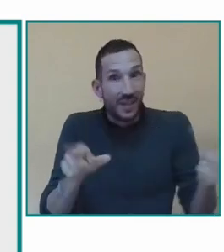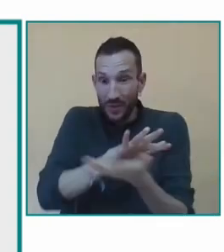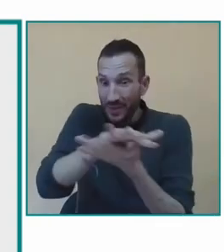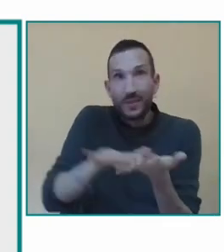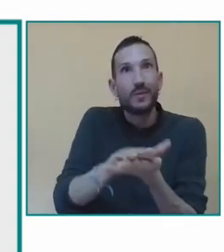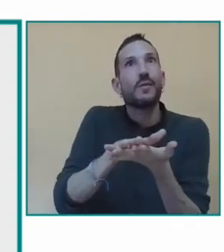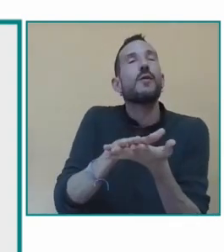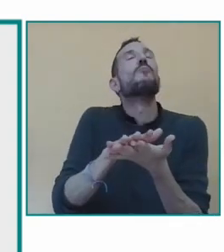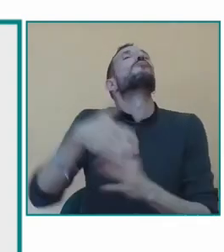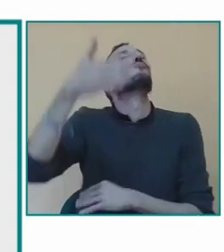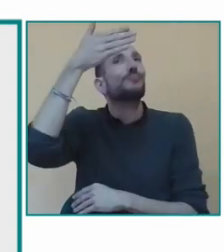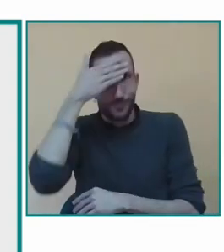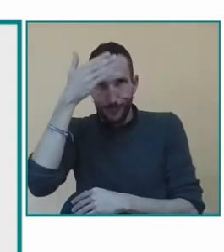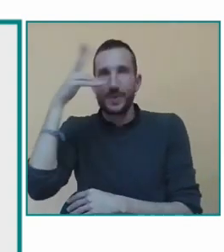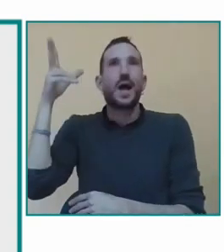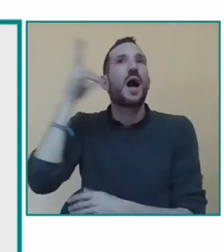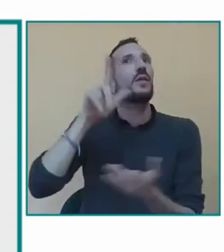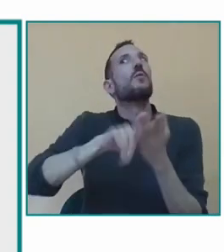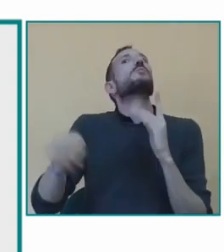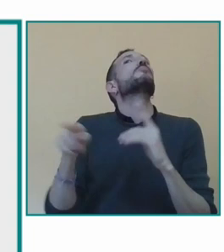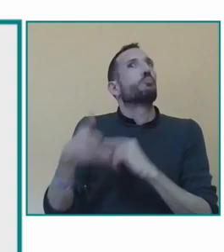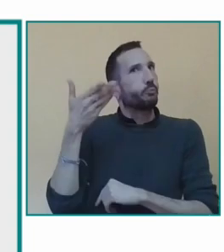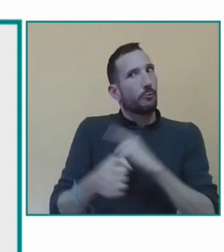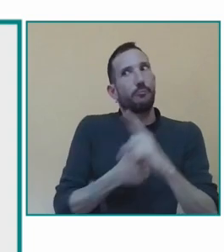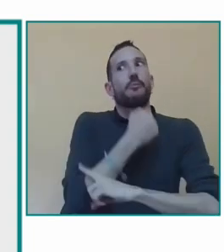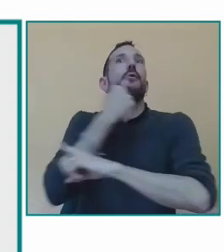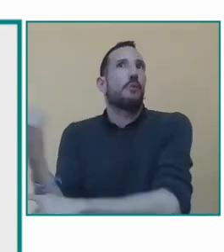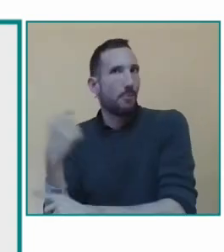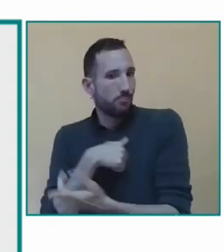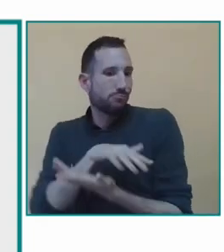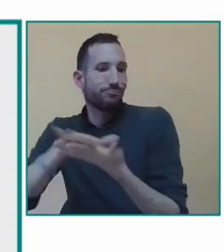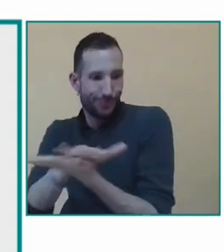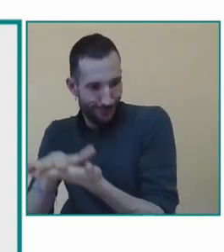currículo de la asignatura de lengua de signos somos un referente